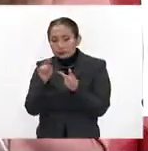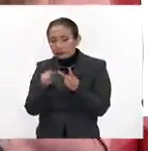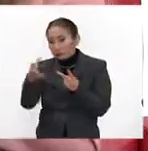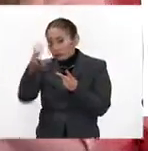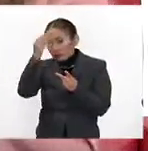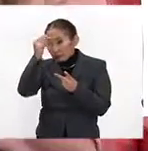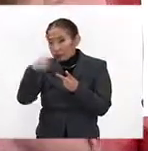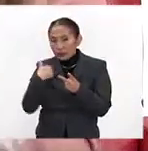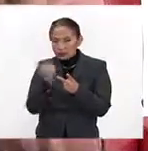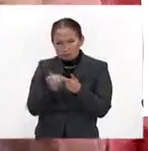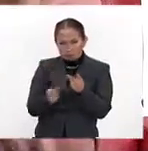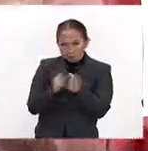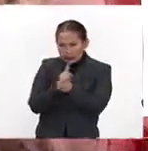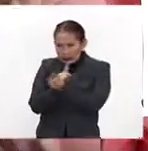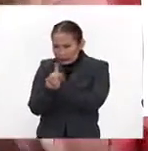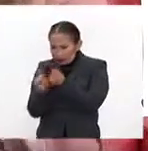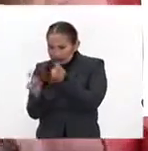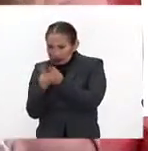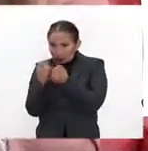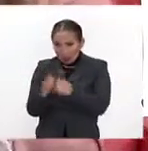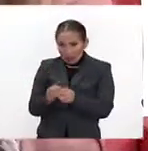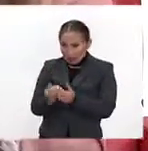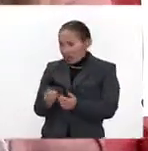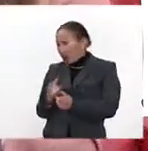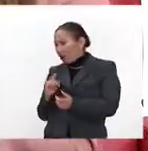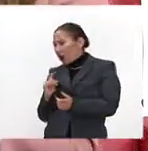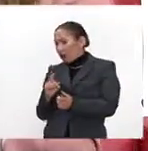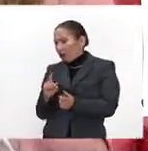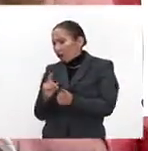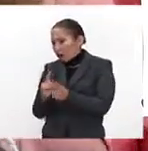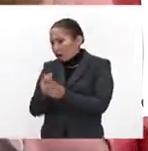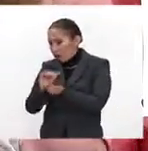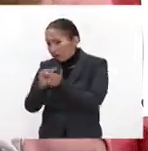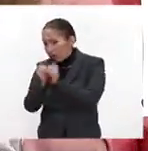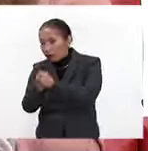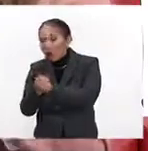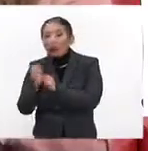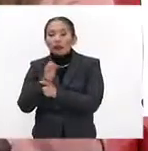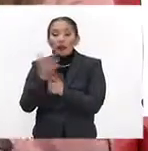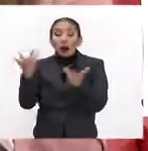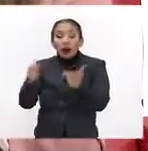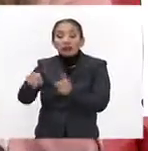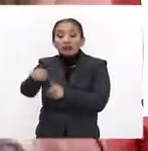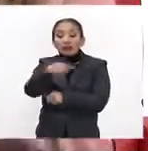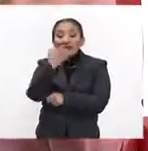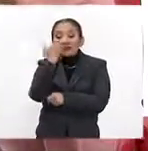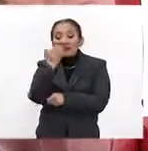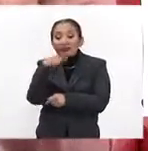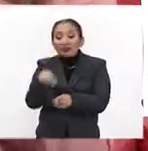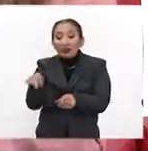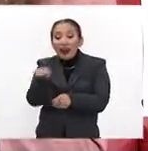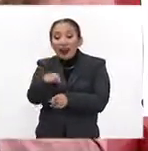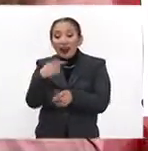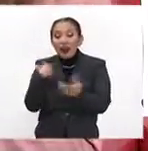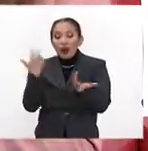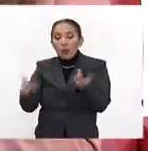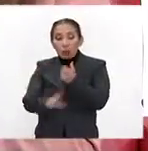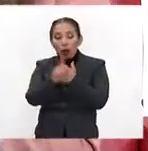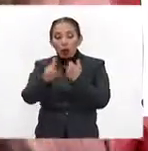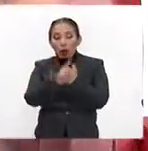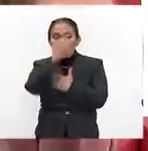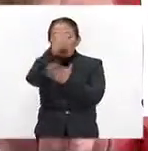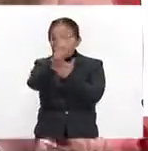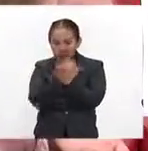aprendiendo estas habilidades sociales que se han perdido, ¿sí? Entonces logras que en ese colegio los conflictos